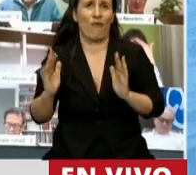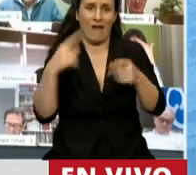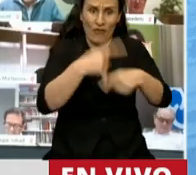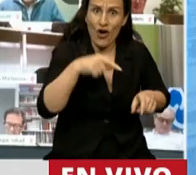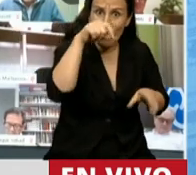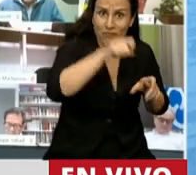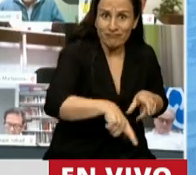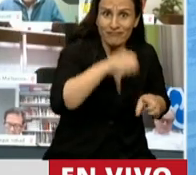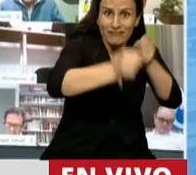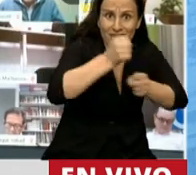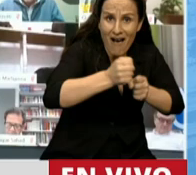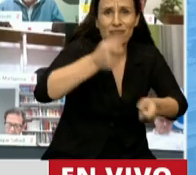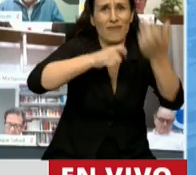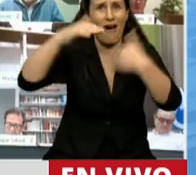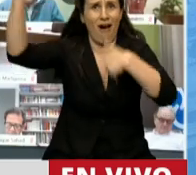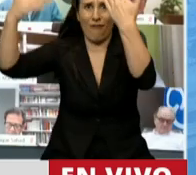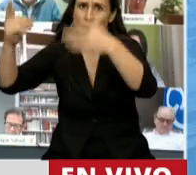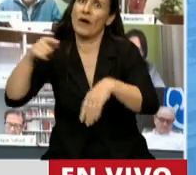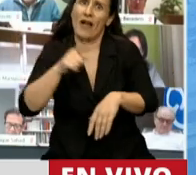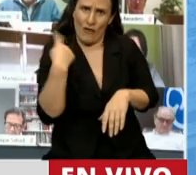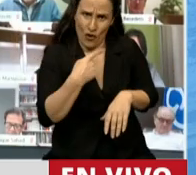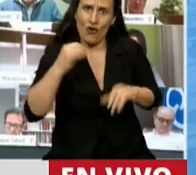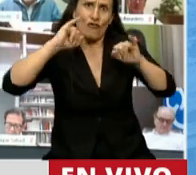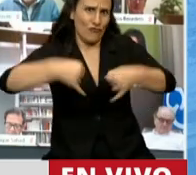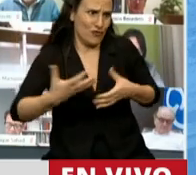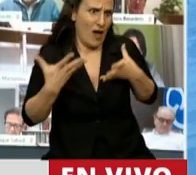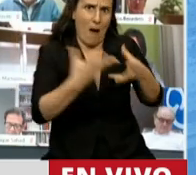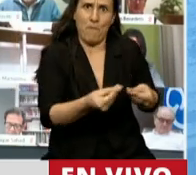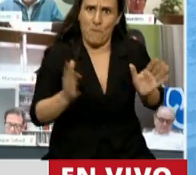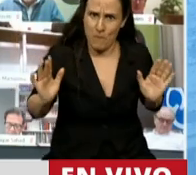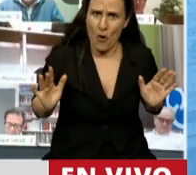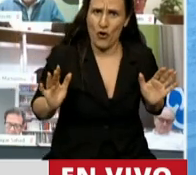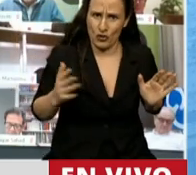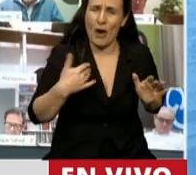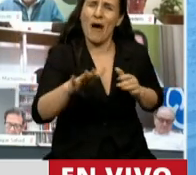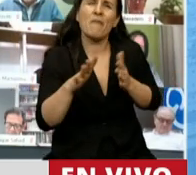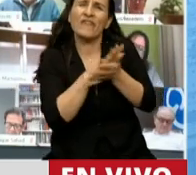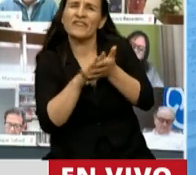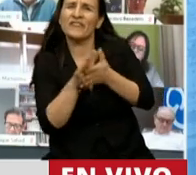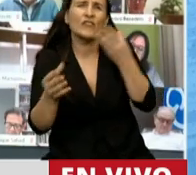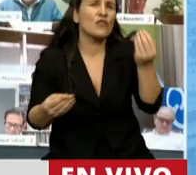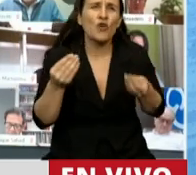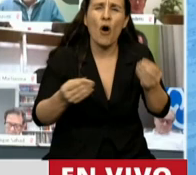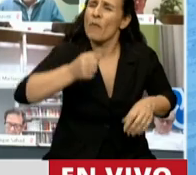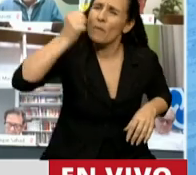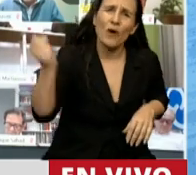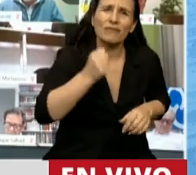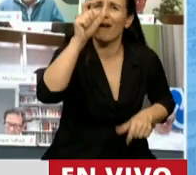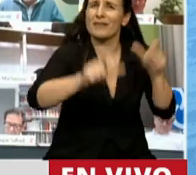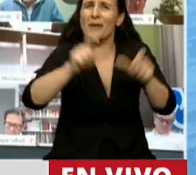acompañado, y nos van a tener al lado discutiendo, ¿no?, sobre la necesidad de saldar la cohesión social,